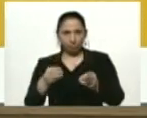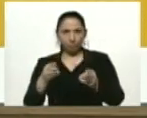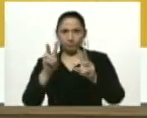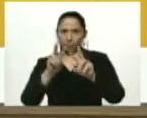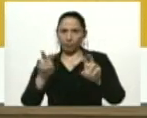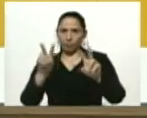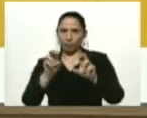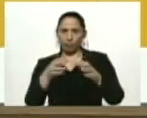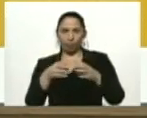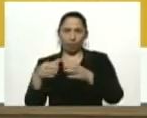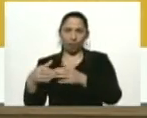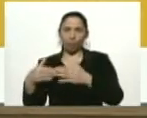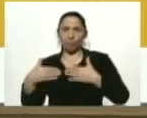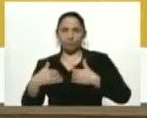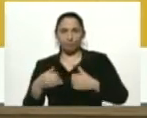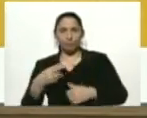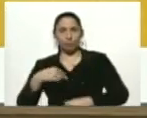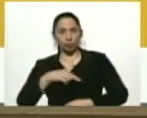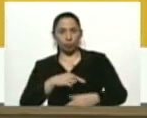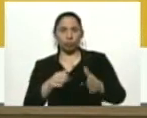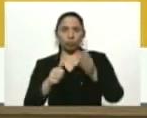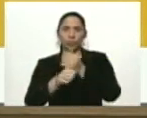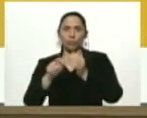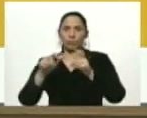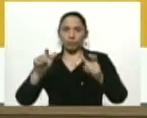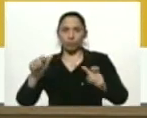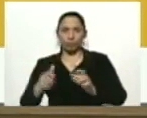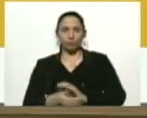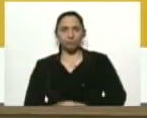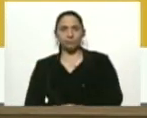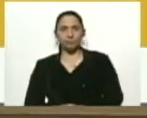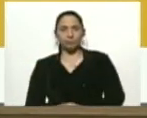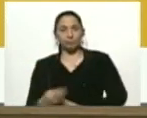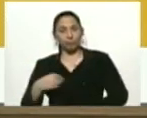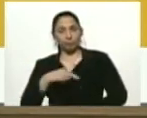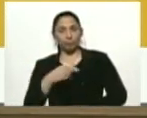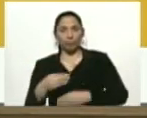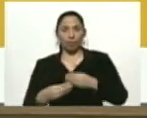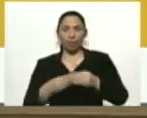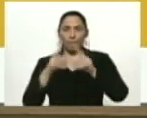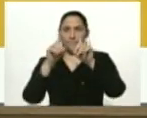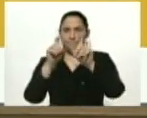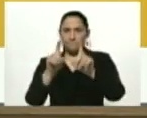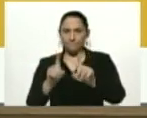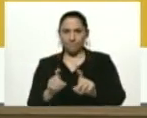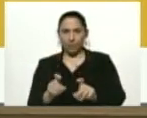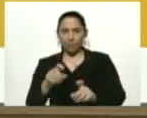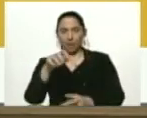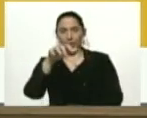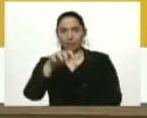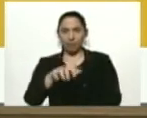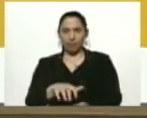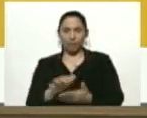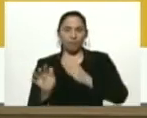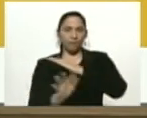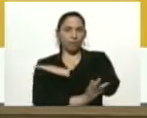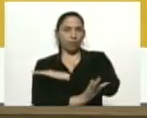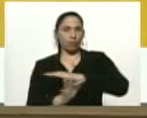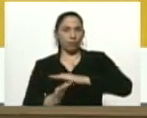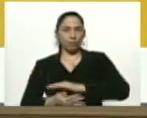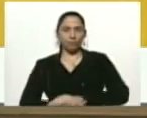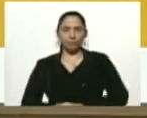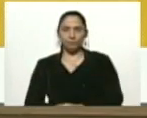organismos de seguridad, conseguimos los casos. Estamos haciendo despistaje en estados fronterizos,